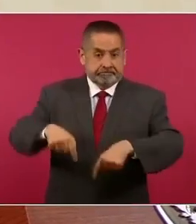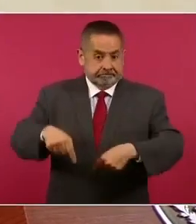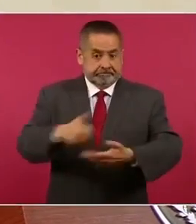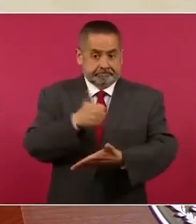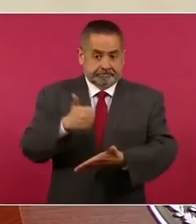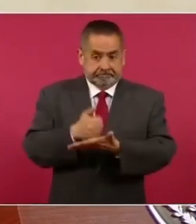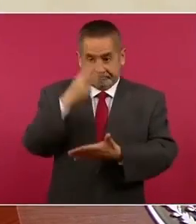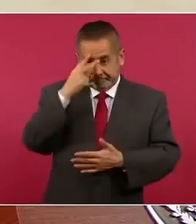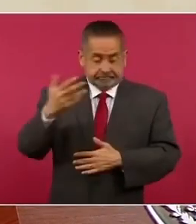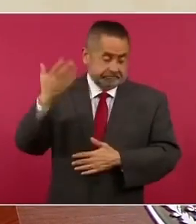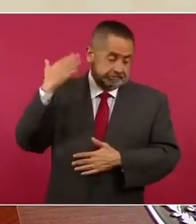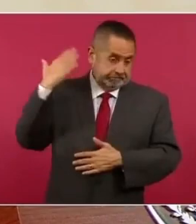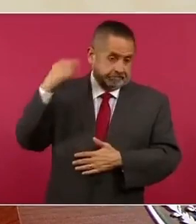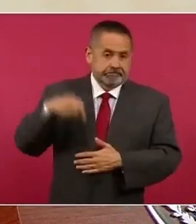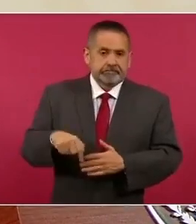y la ciudad